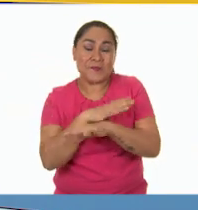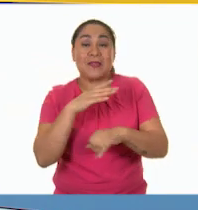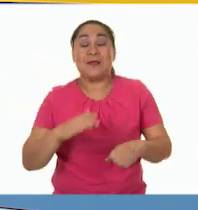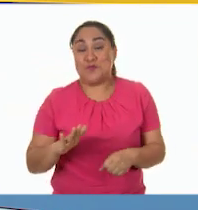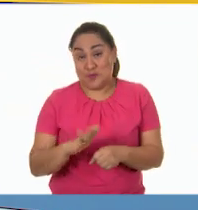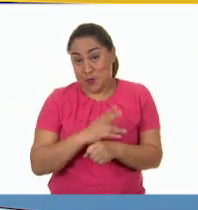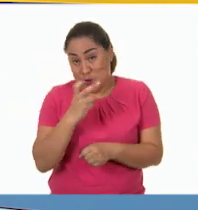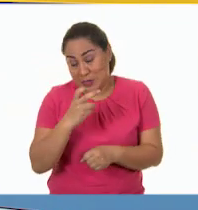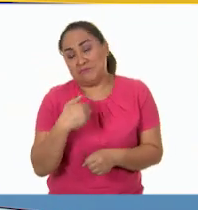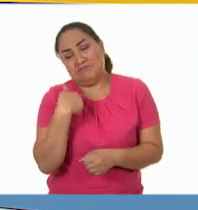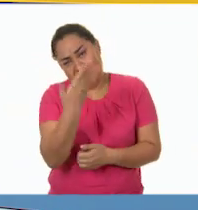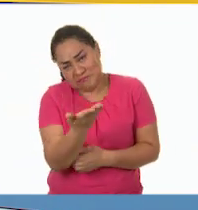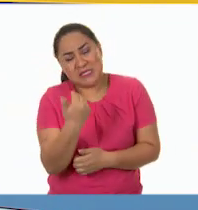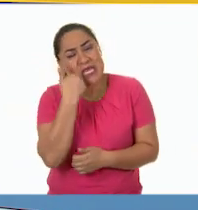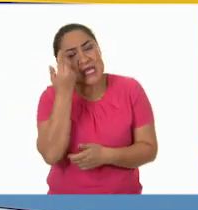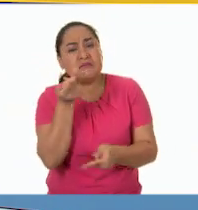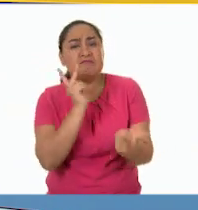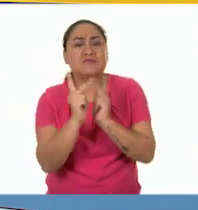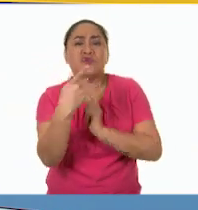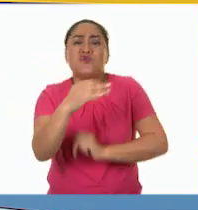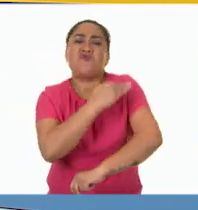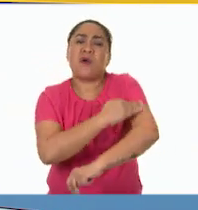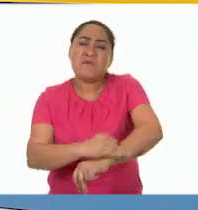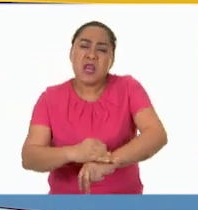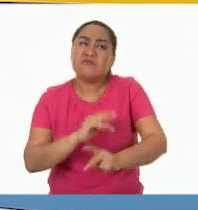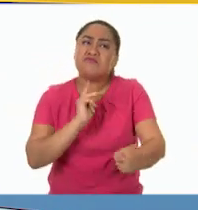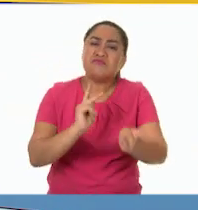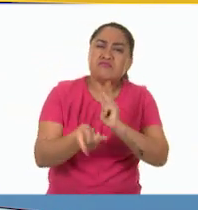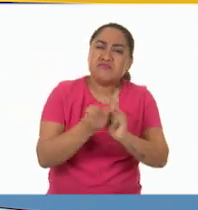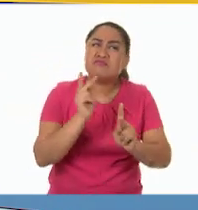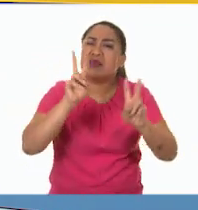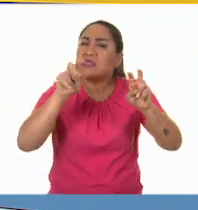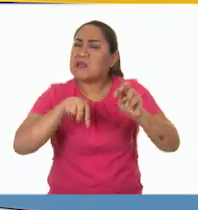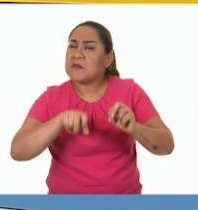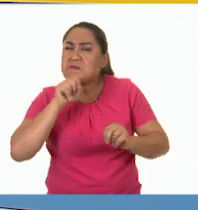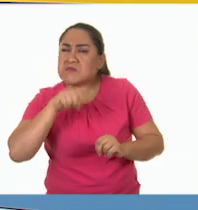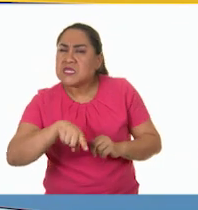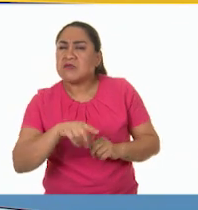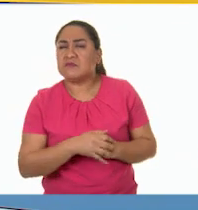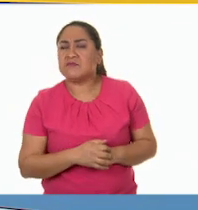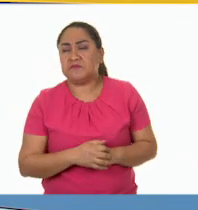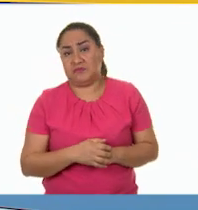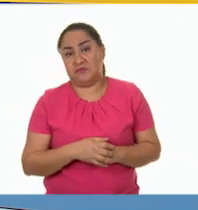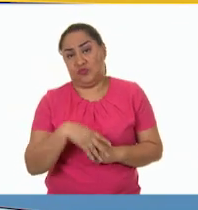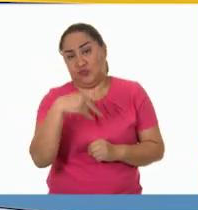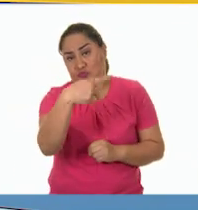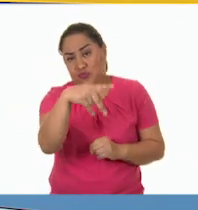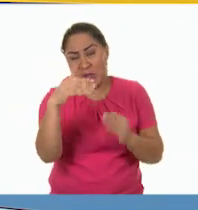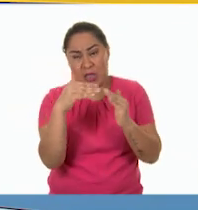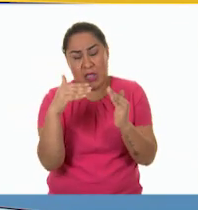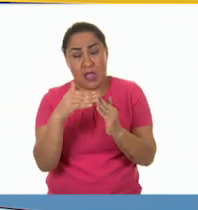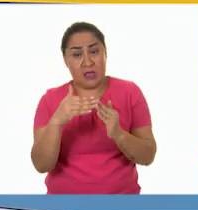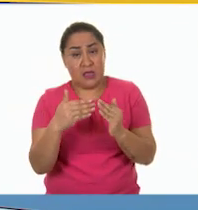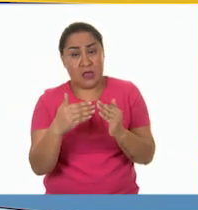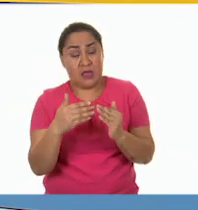que platiquen con su familia y los integrantes de su comunidad sobre esto. ¿Tuvieron radio o televisión en sus casas? ¿Desde cuándo?